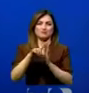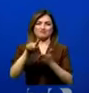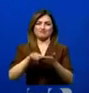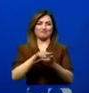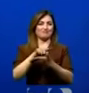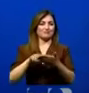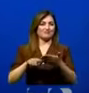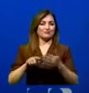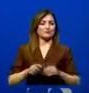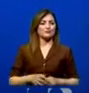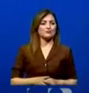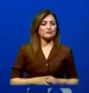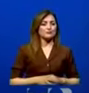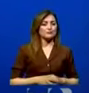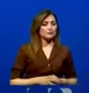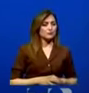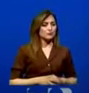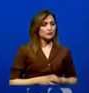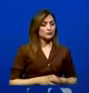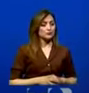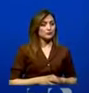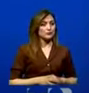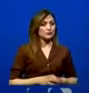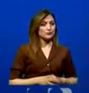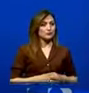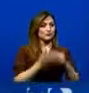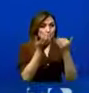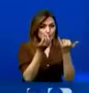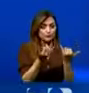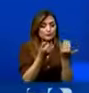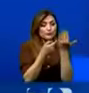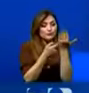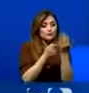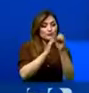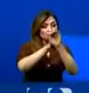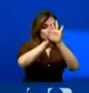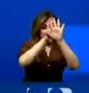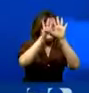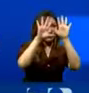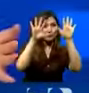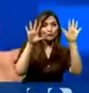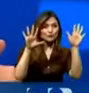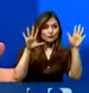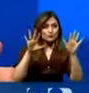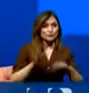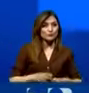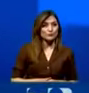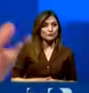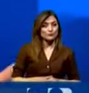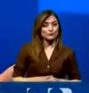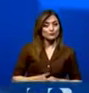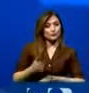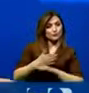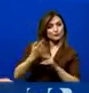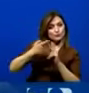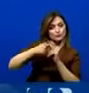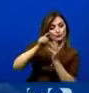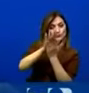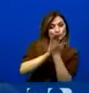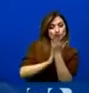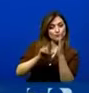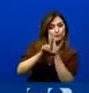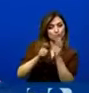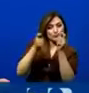A ver, en este momento hay que hacer una aclaración, ¿verdad? Inicialmente, cuando el proyecto de ley se